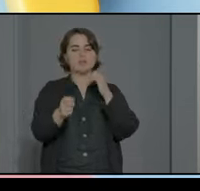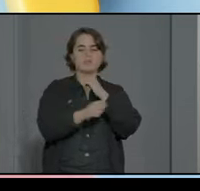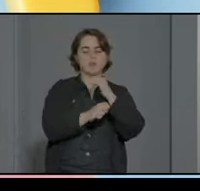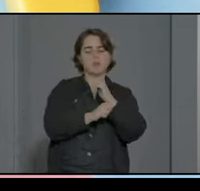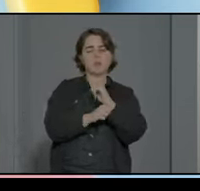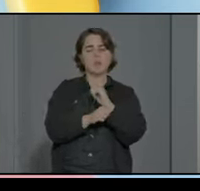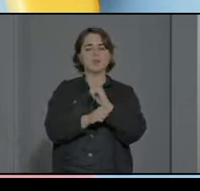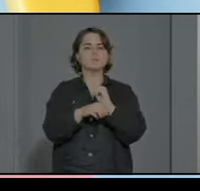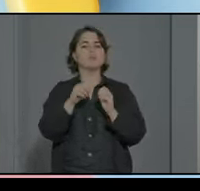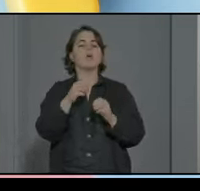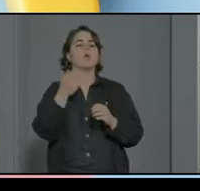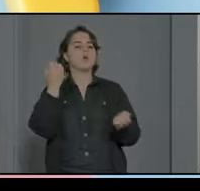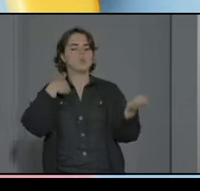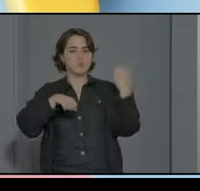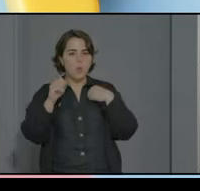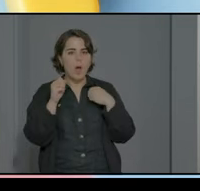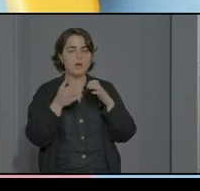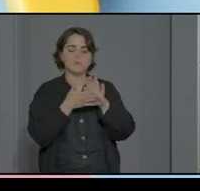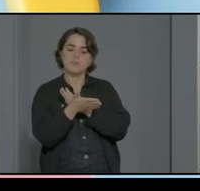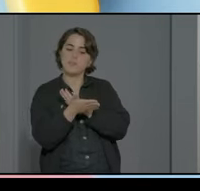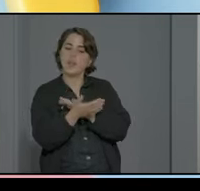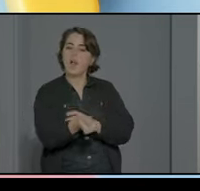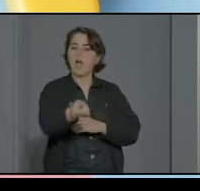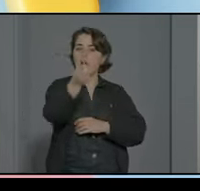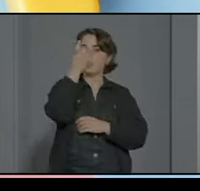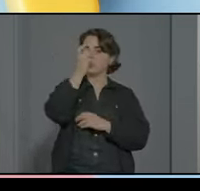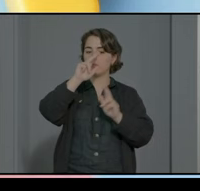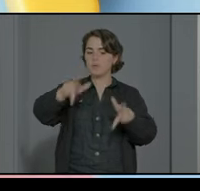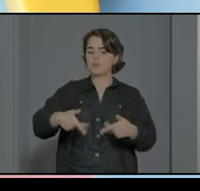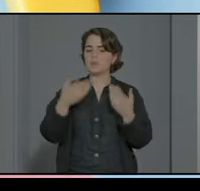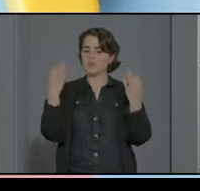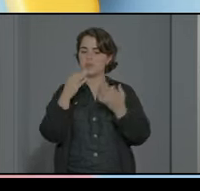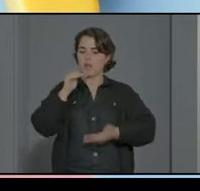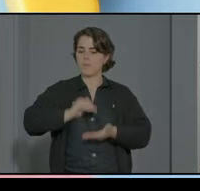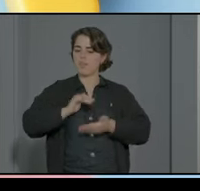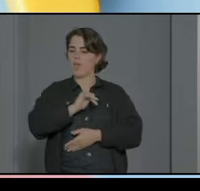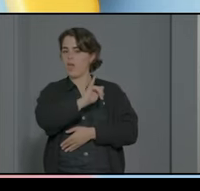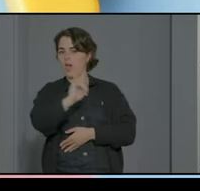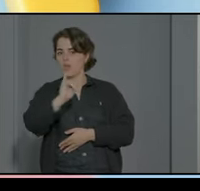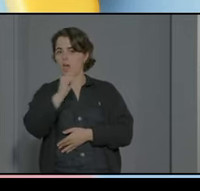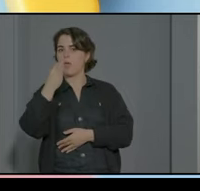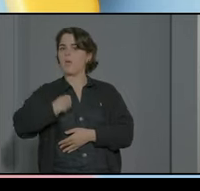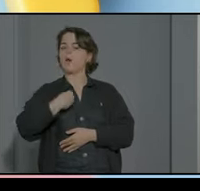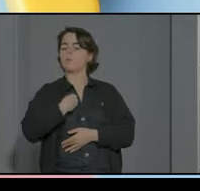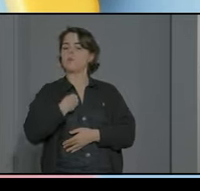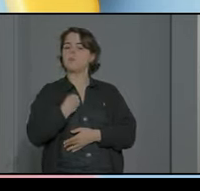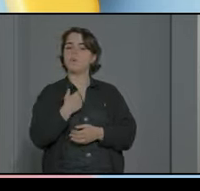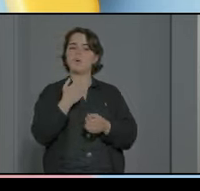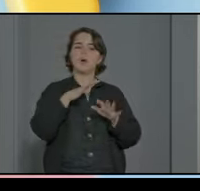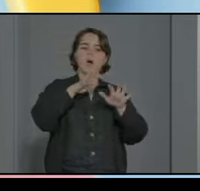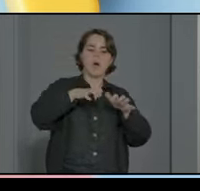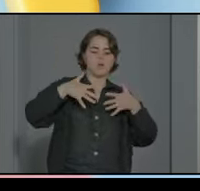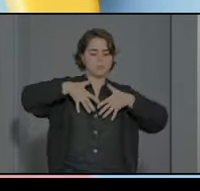conductual que nos van a permitir que nuestro alumnado sea competente en ellas y una vez trabajadas y